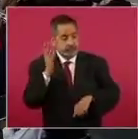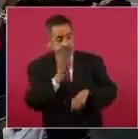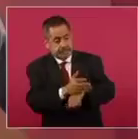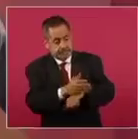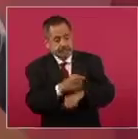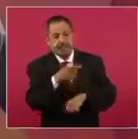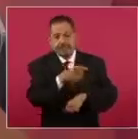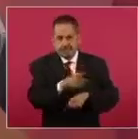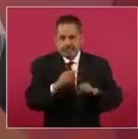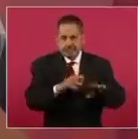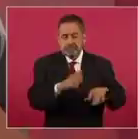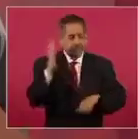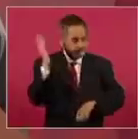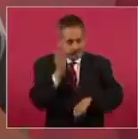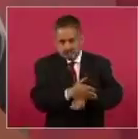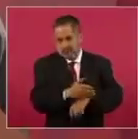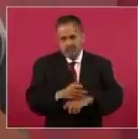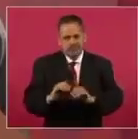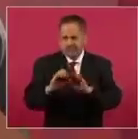Claro,